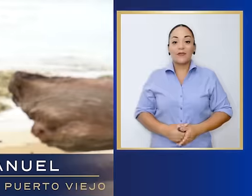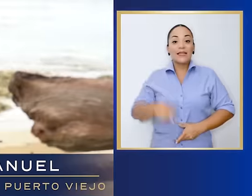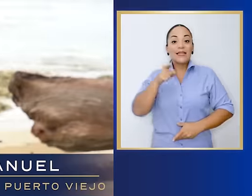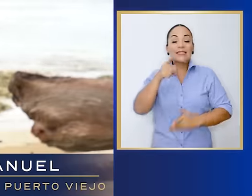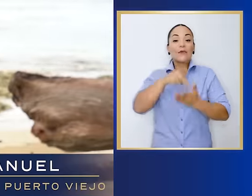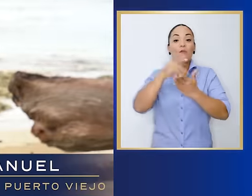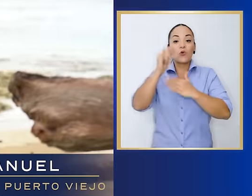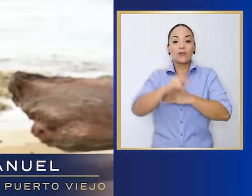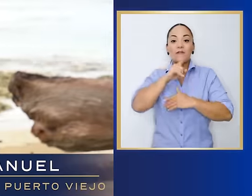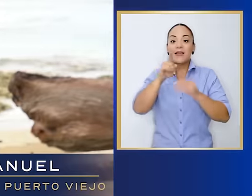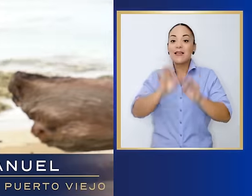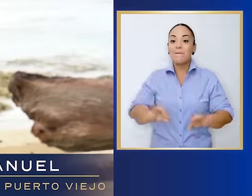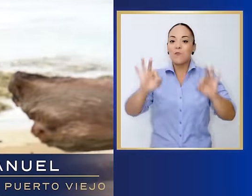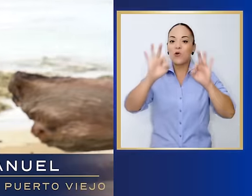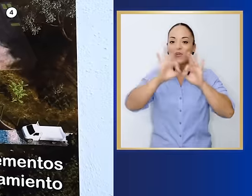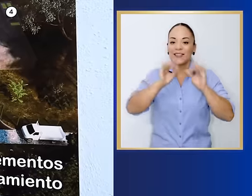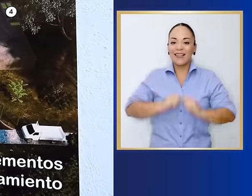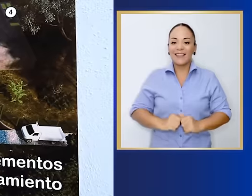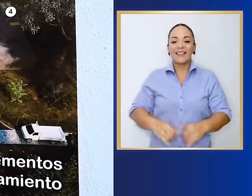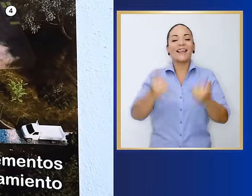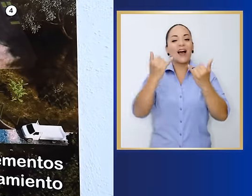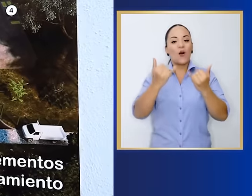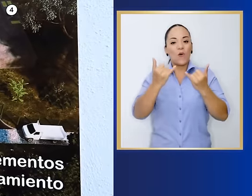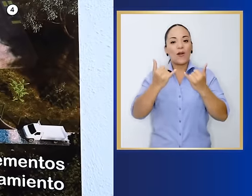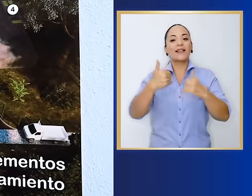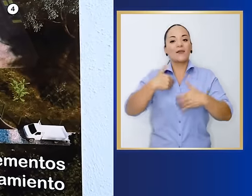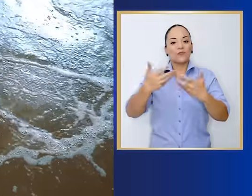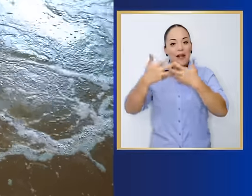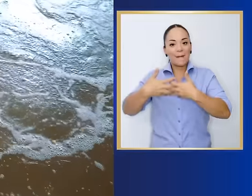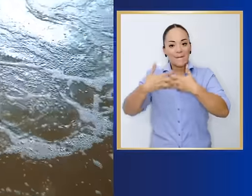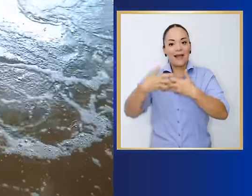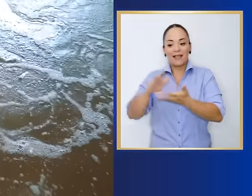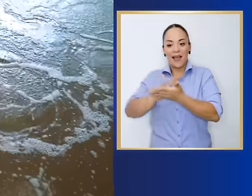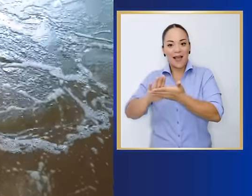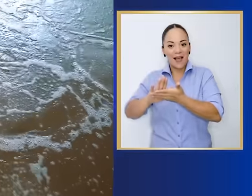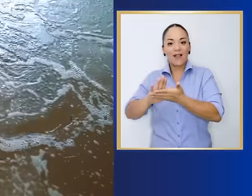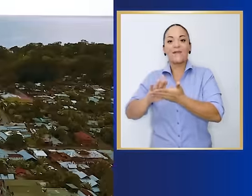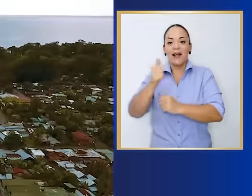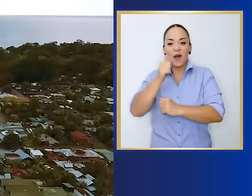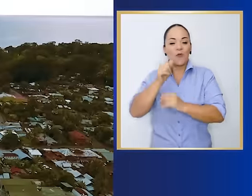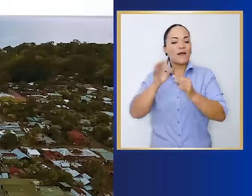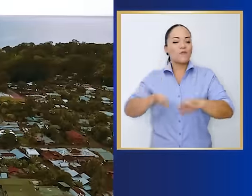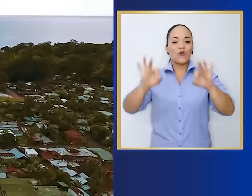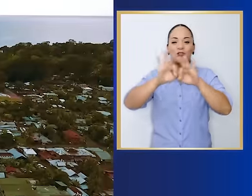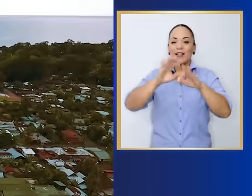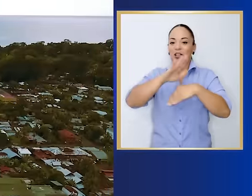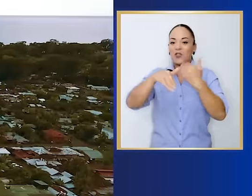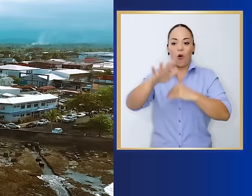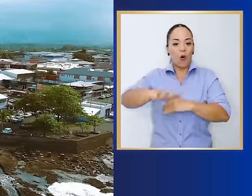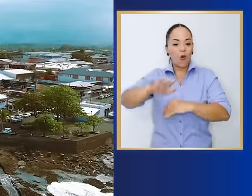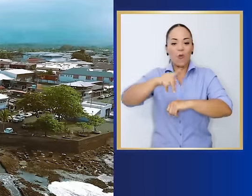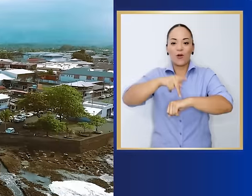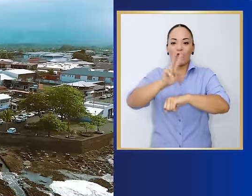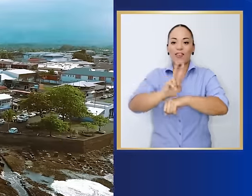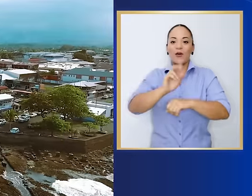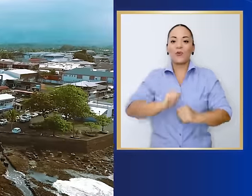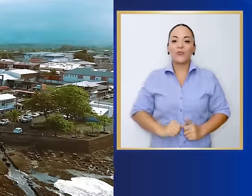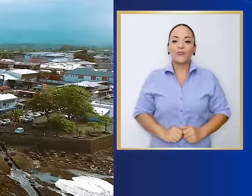Este proyecto es muy importante porque ahora tenemos una planta muy importante para todo, todo Puerto Viejo.